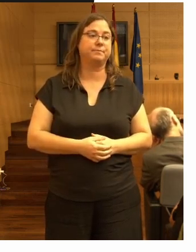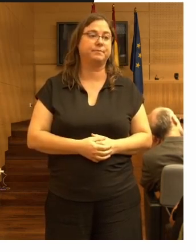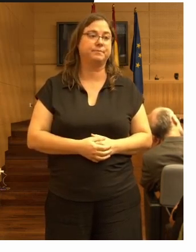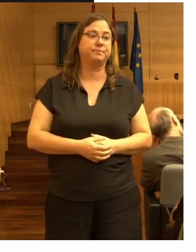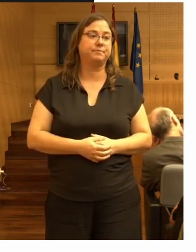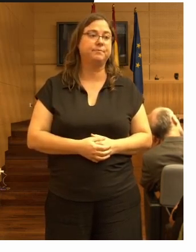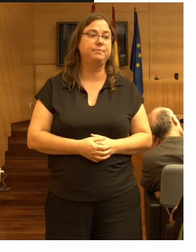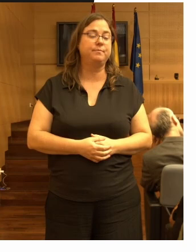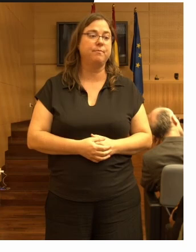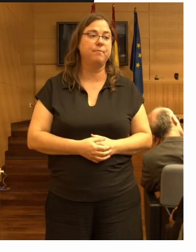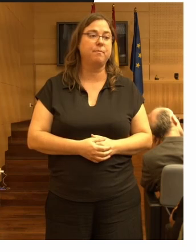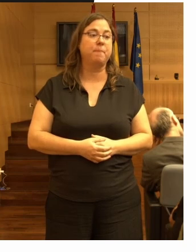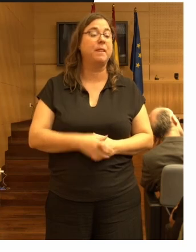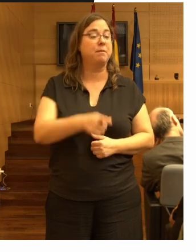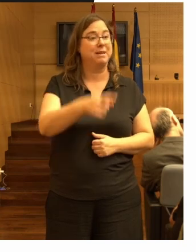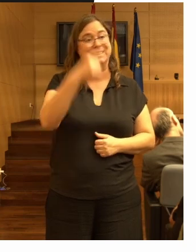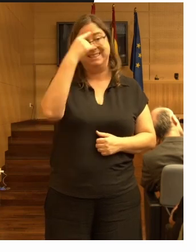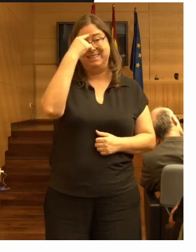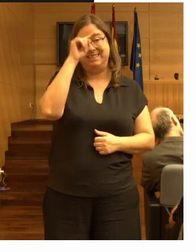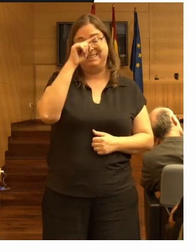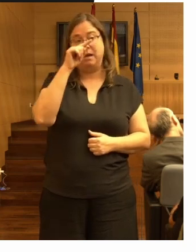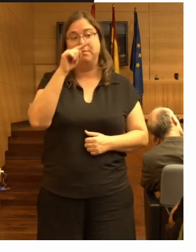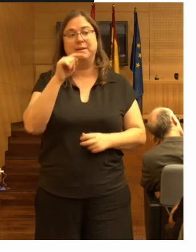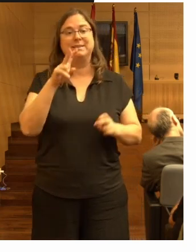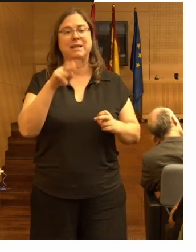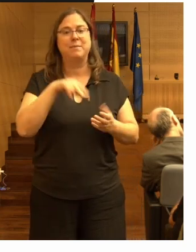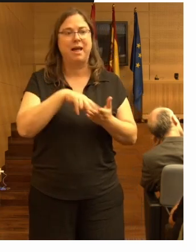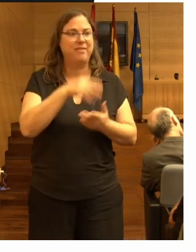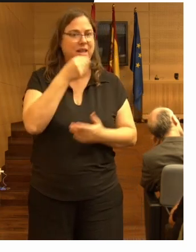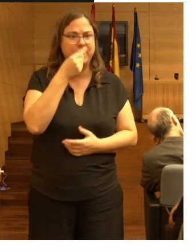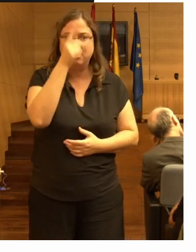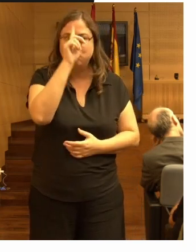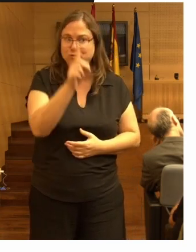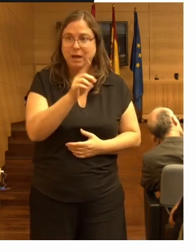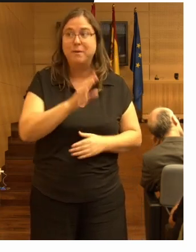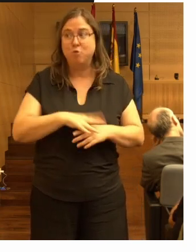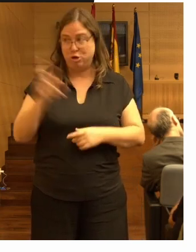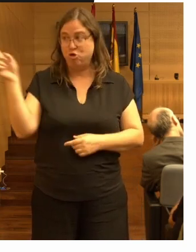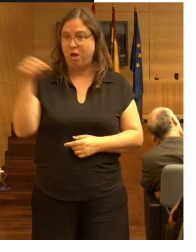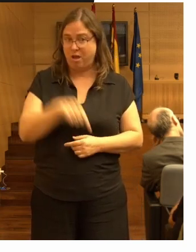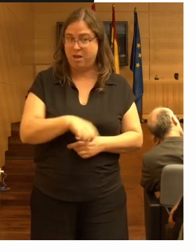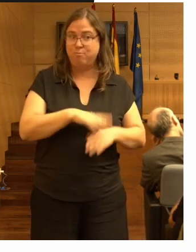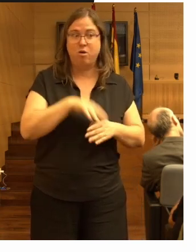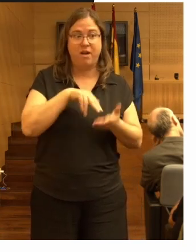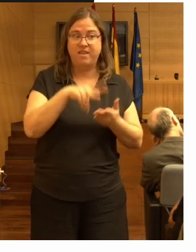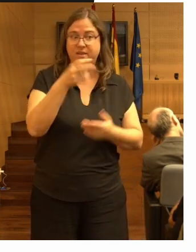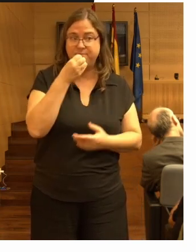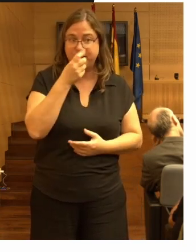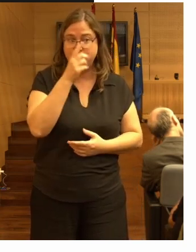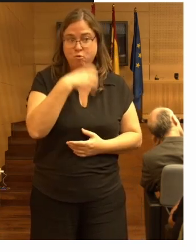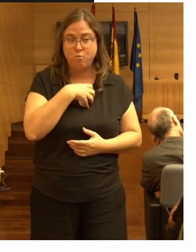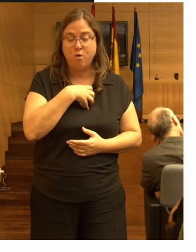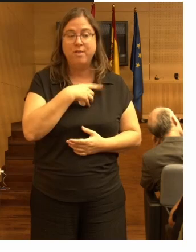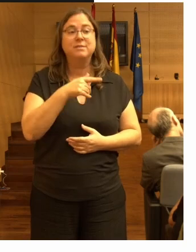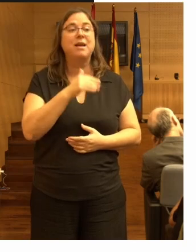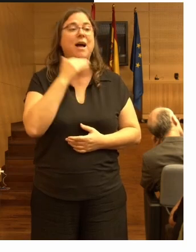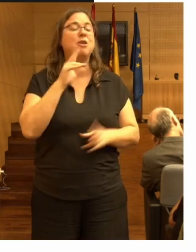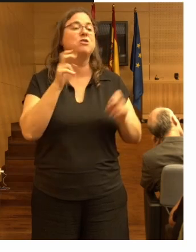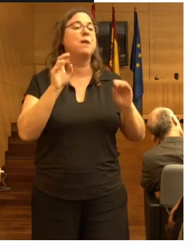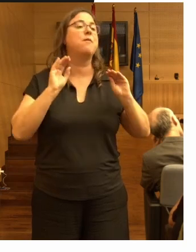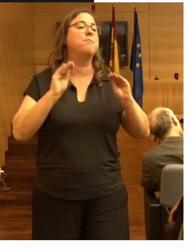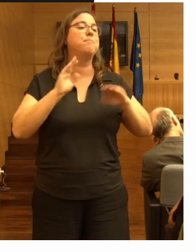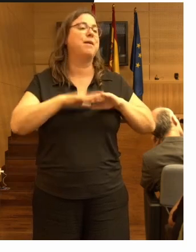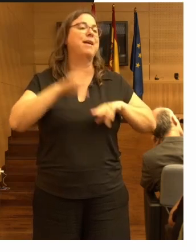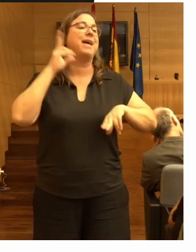les decíamos mira sabes que no puede andar bien por eso los habéis traído aquí y esto sería algo para una forma de